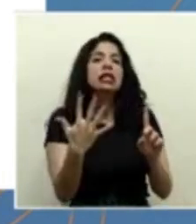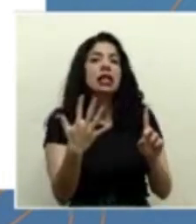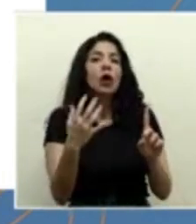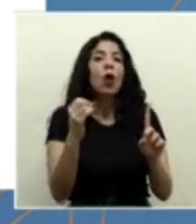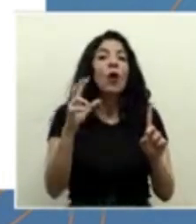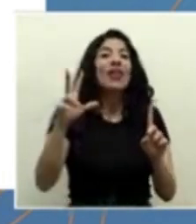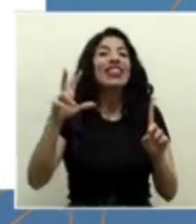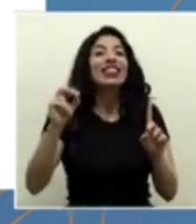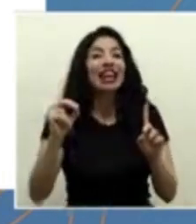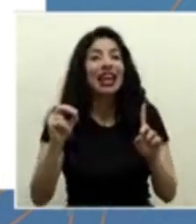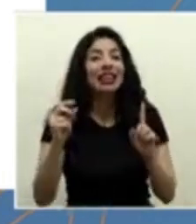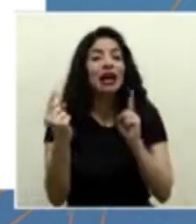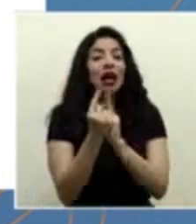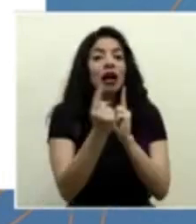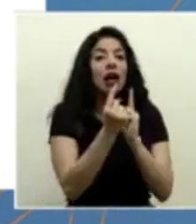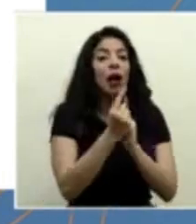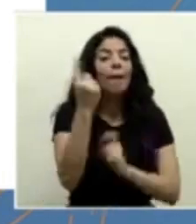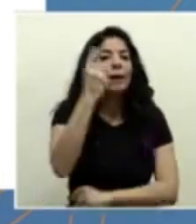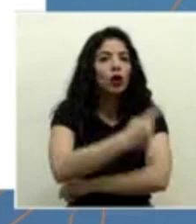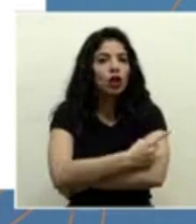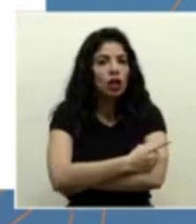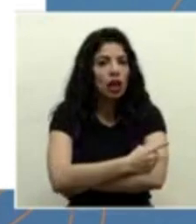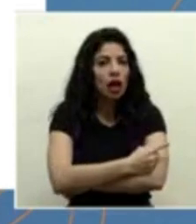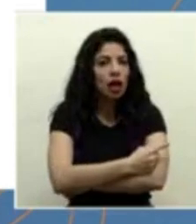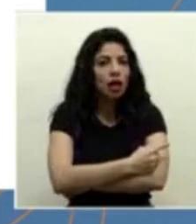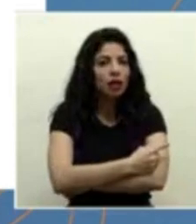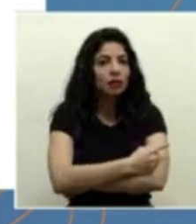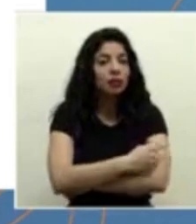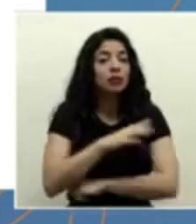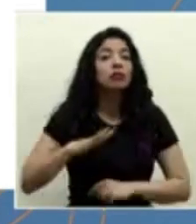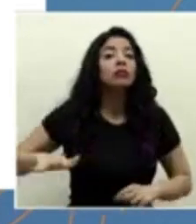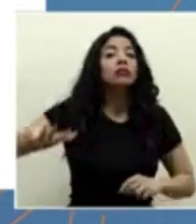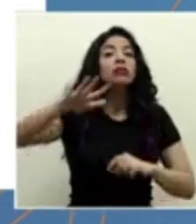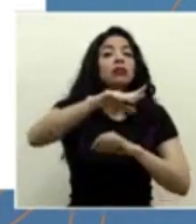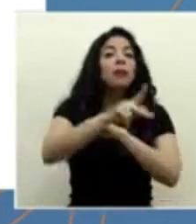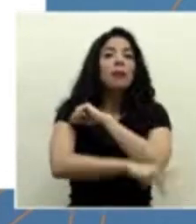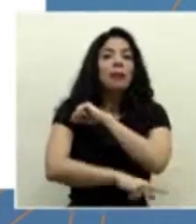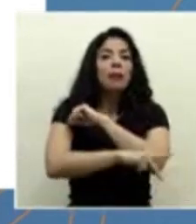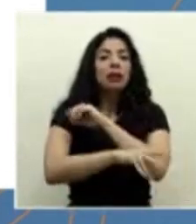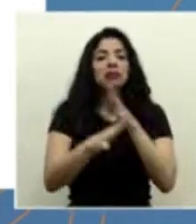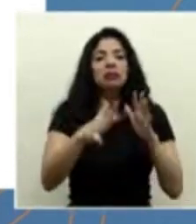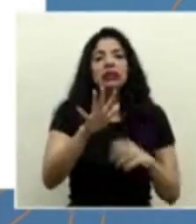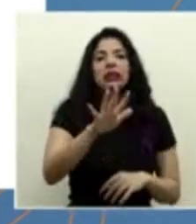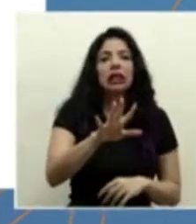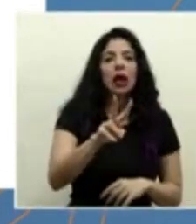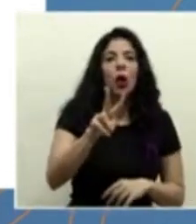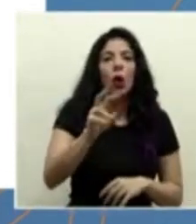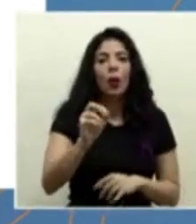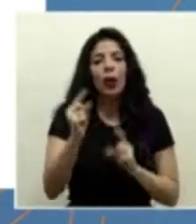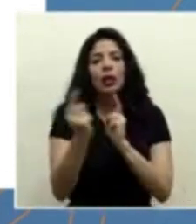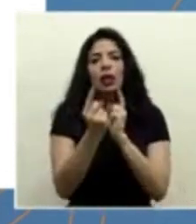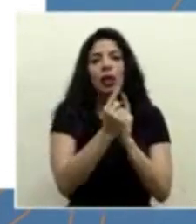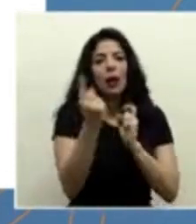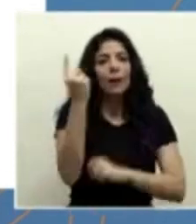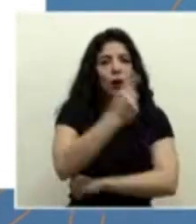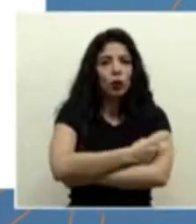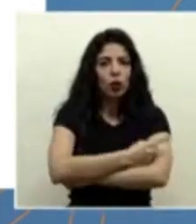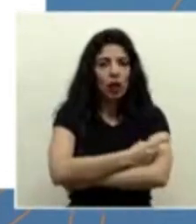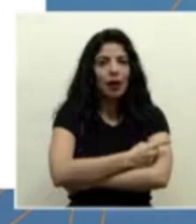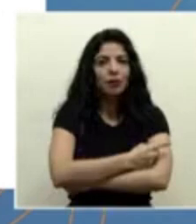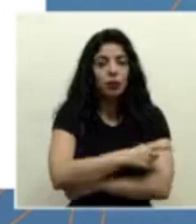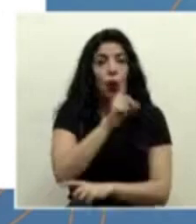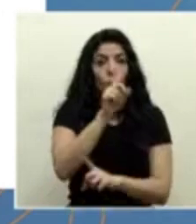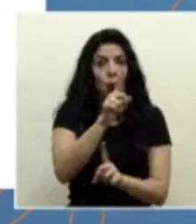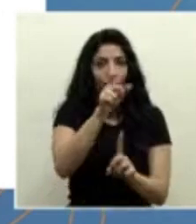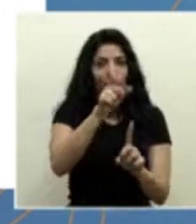30 contactos diarios. En el resto del país se asume entre 5 a 20 contactos diarios. Y